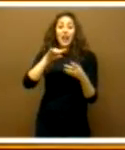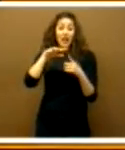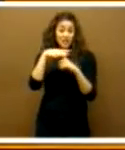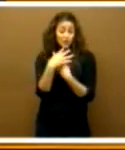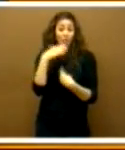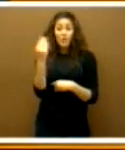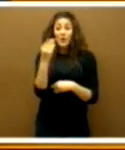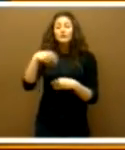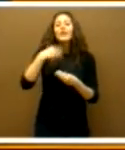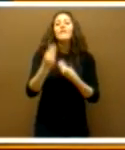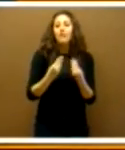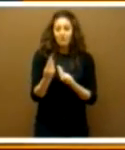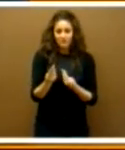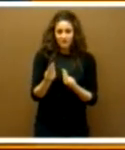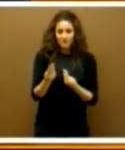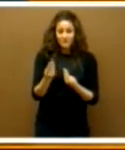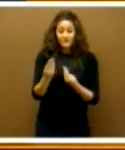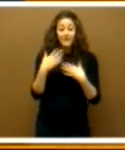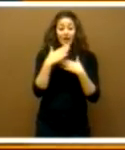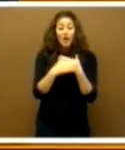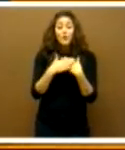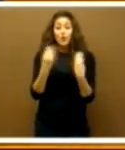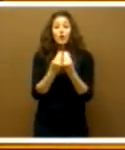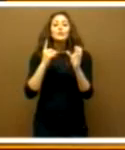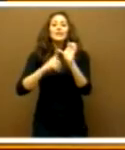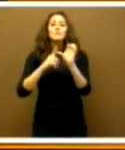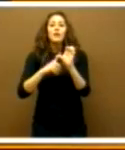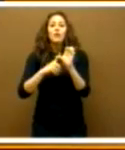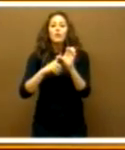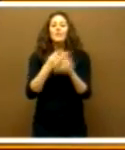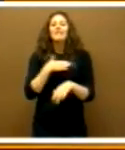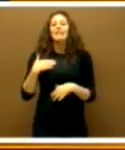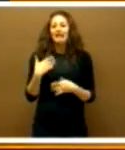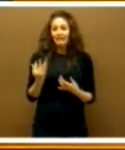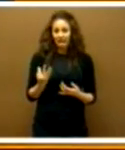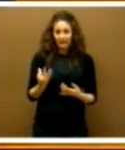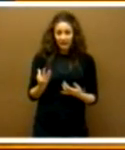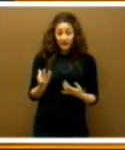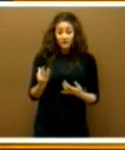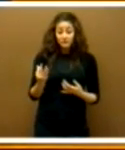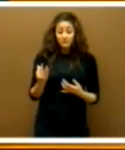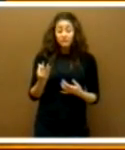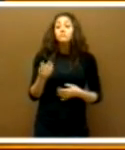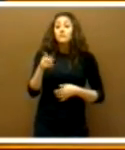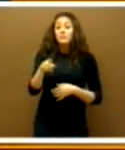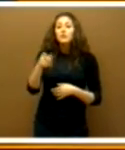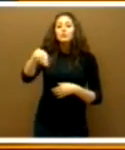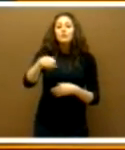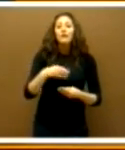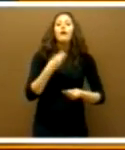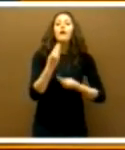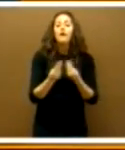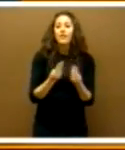¿Cuál es la voluntad del Gobierno de la Junta de Extremadura? Y, sobre todo, ¿qué están dispuestos a hacer y también,